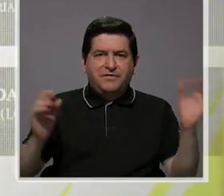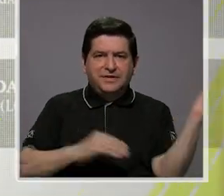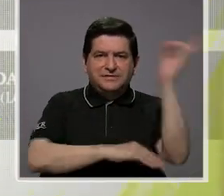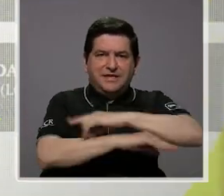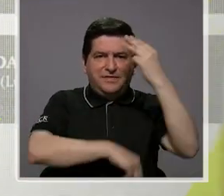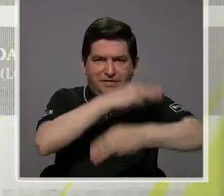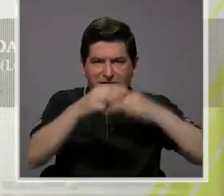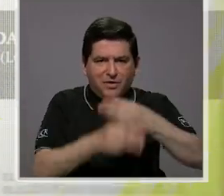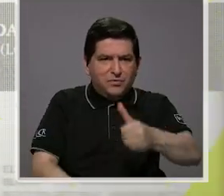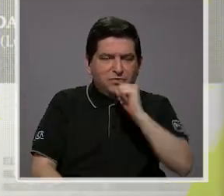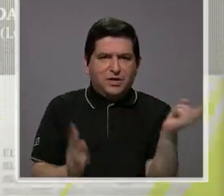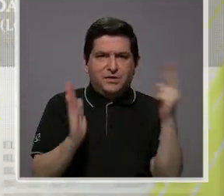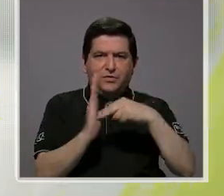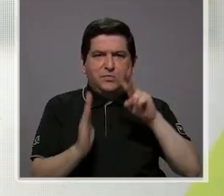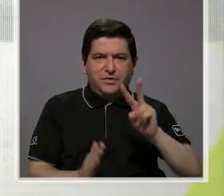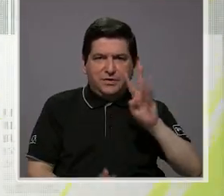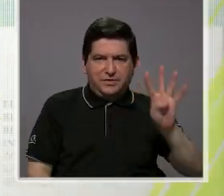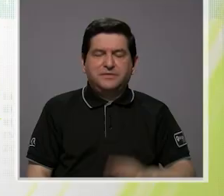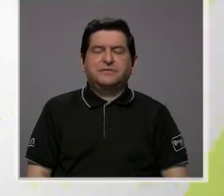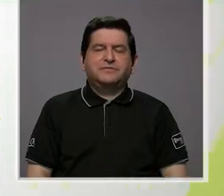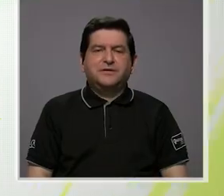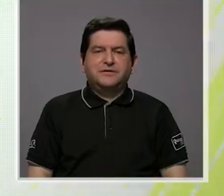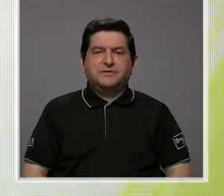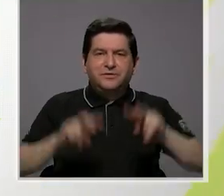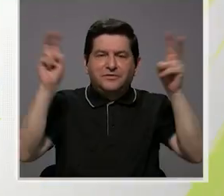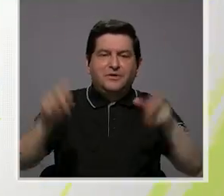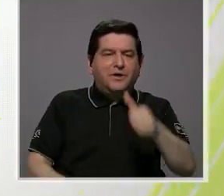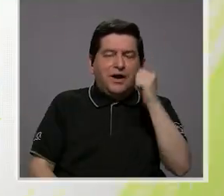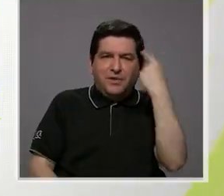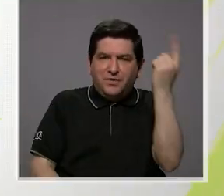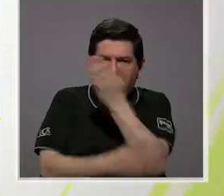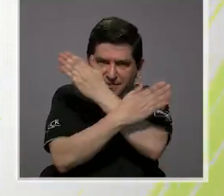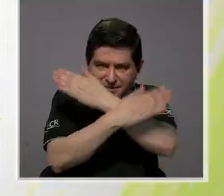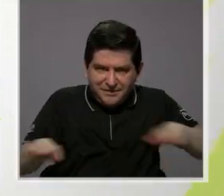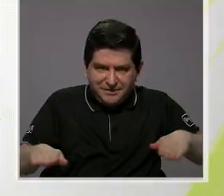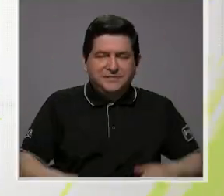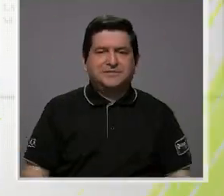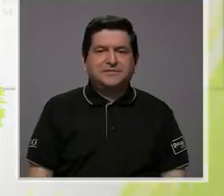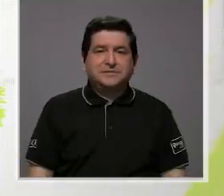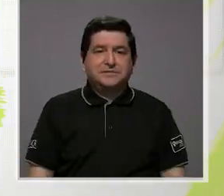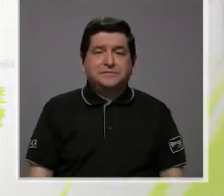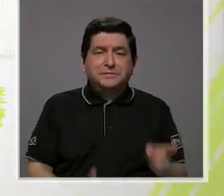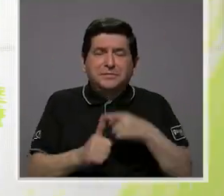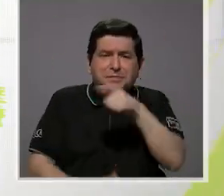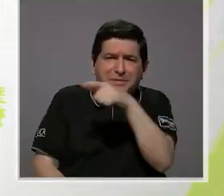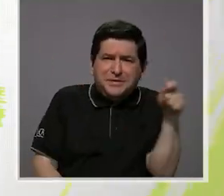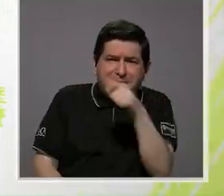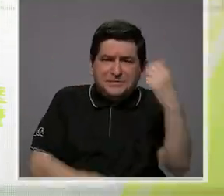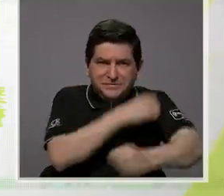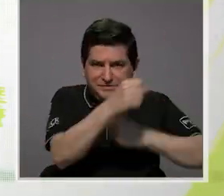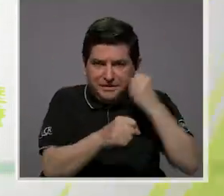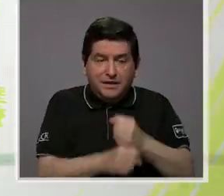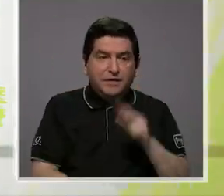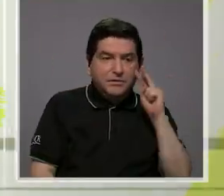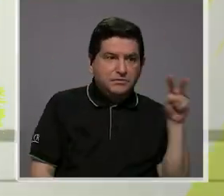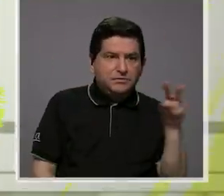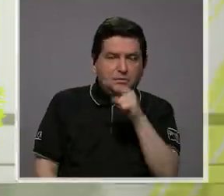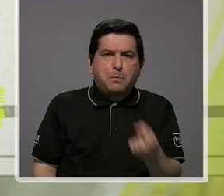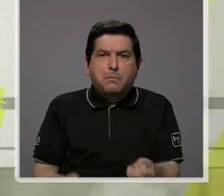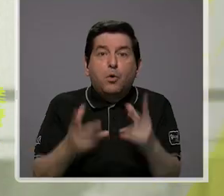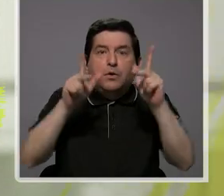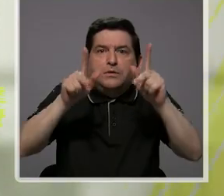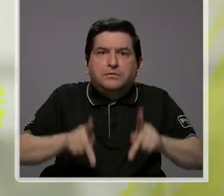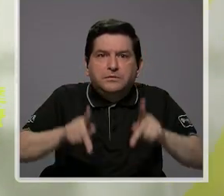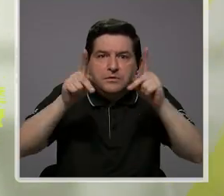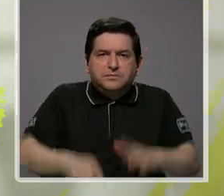lema del Día Mundial del Agua 2024 es Agua para la Paz. En los primeros meses del año hemos visto